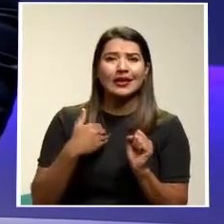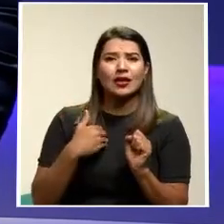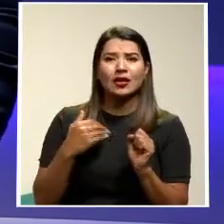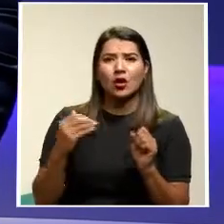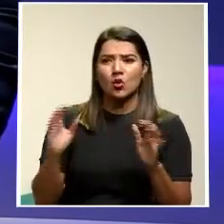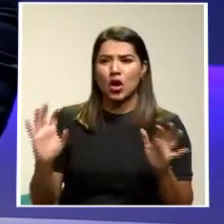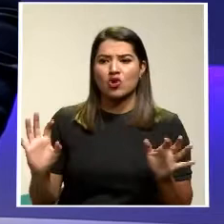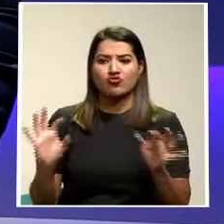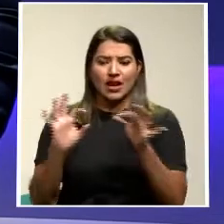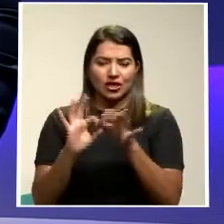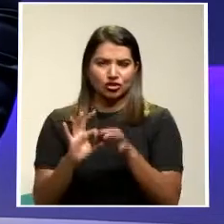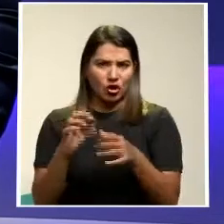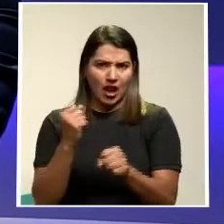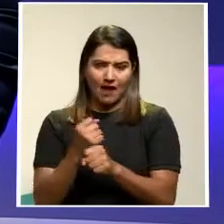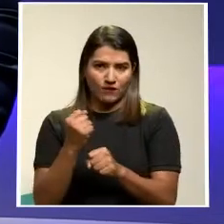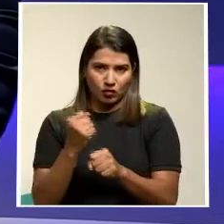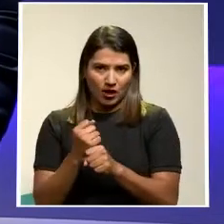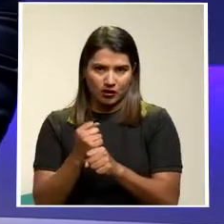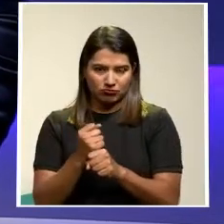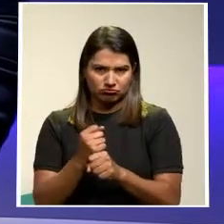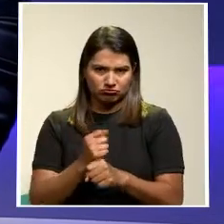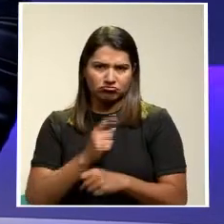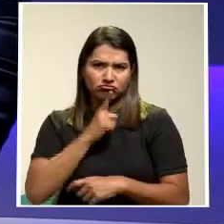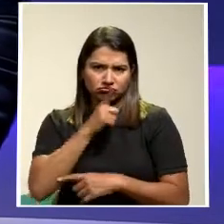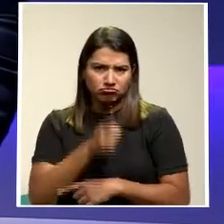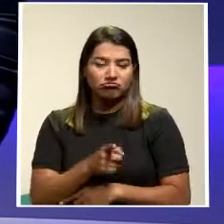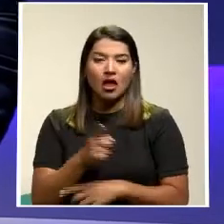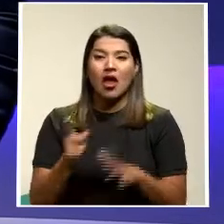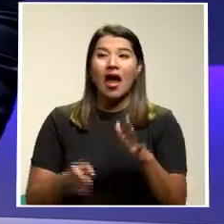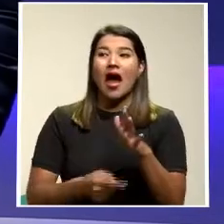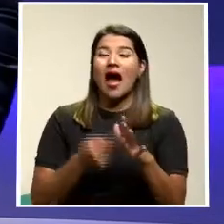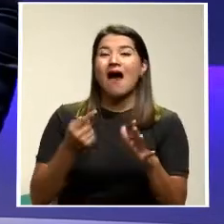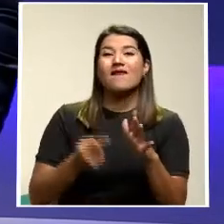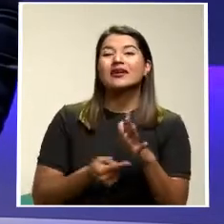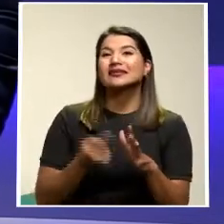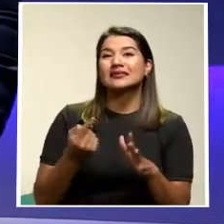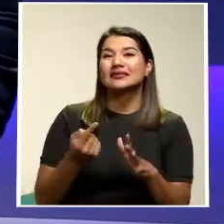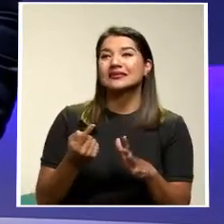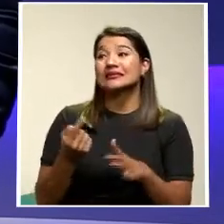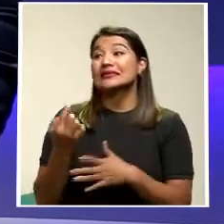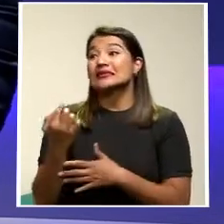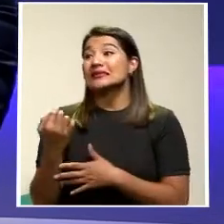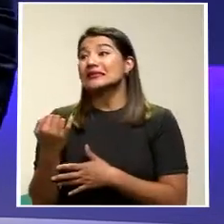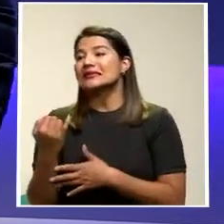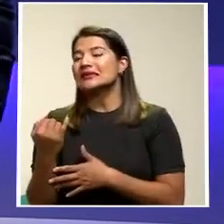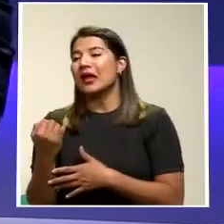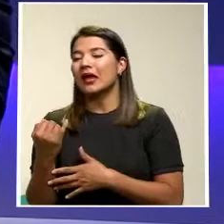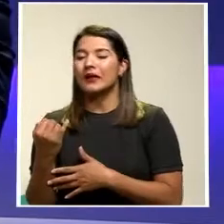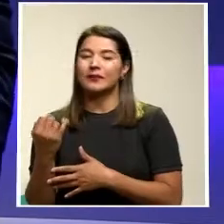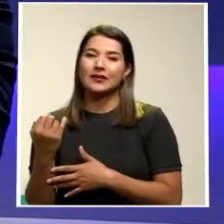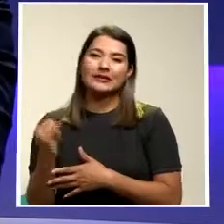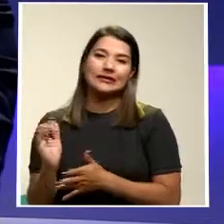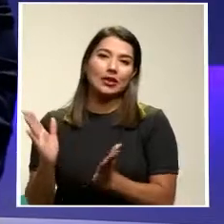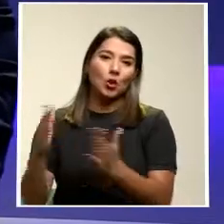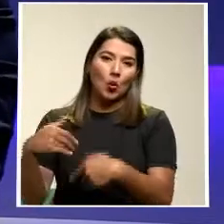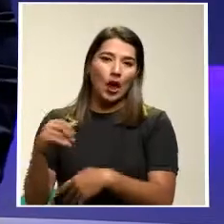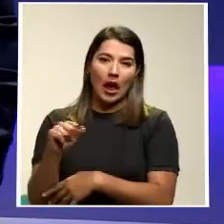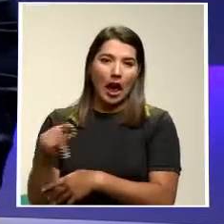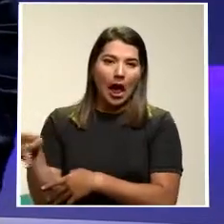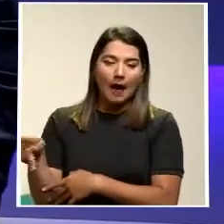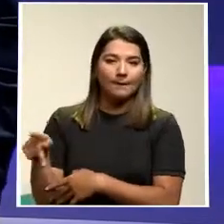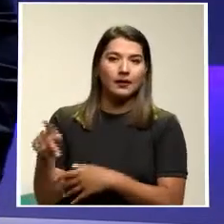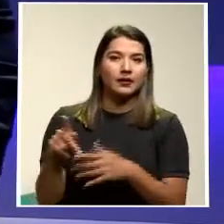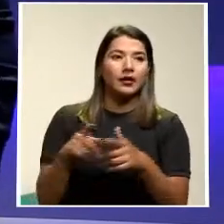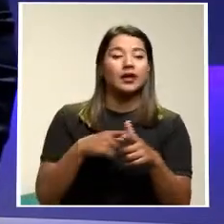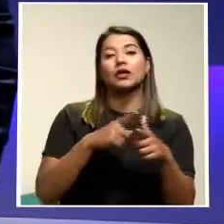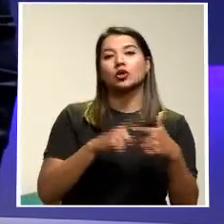A veces es más fácil Cuando uno se habla de plataformas Encontrar una relación de trabajo Si buscamos un triángulo Que habla del código